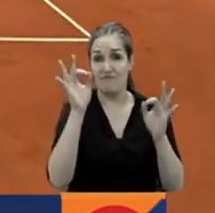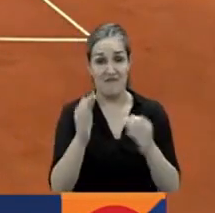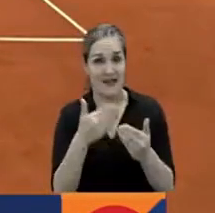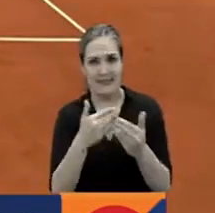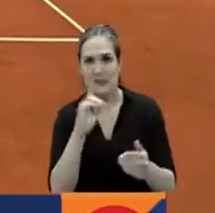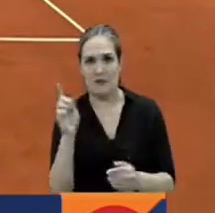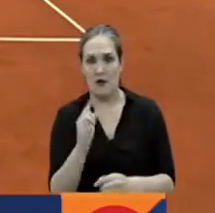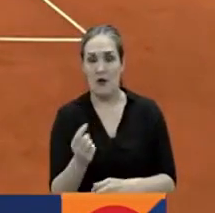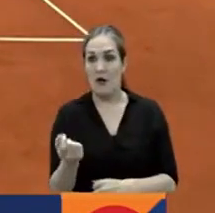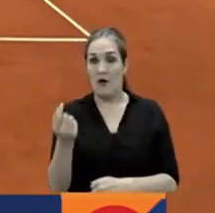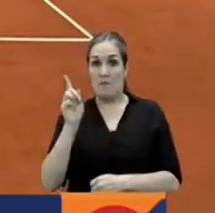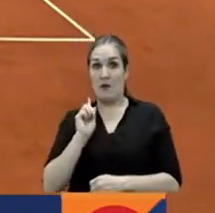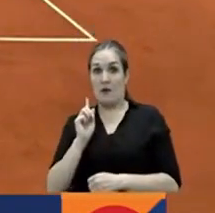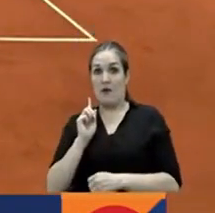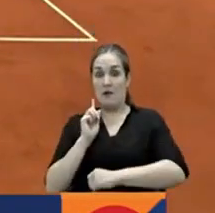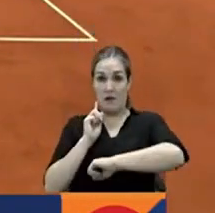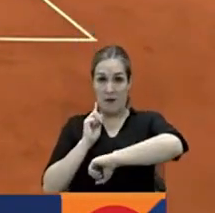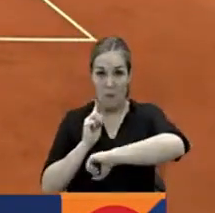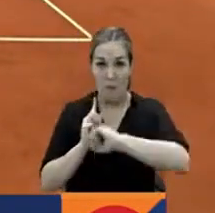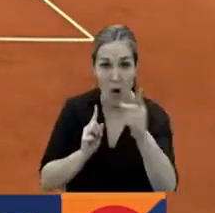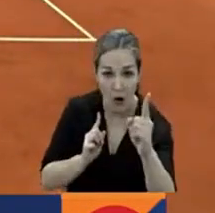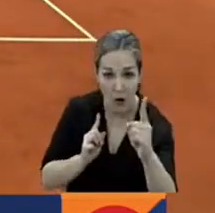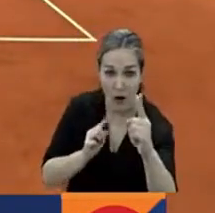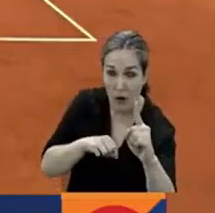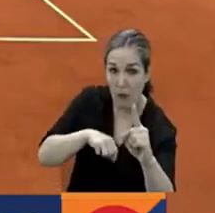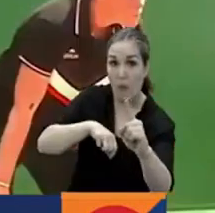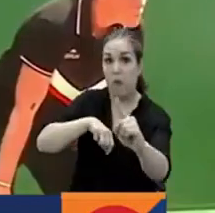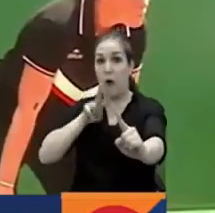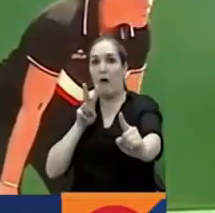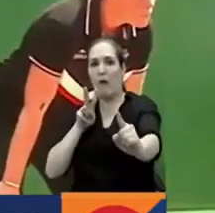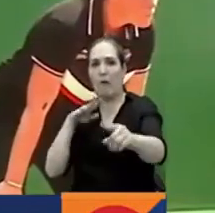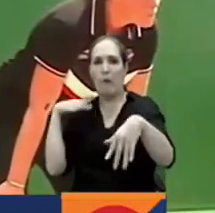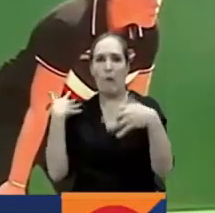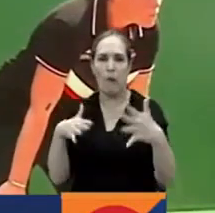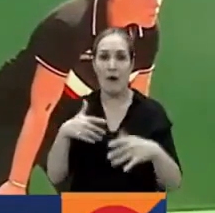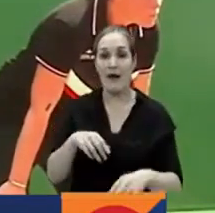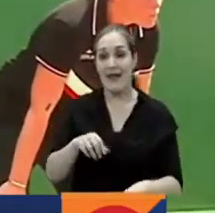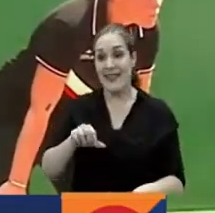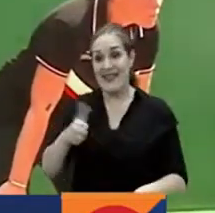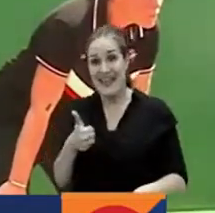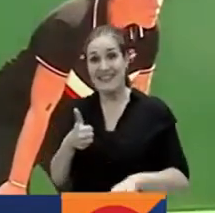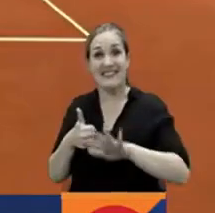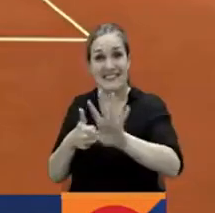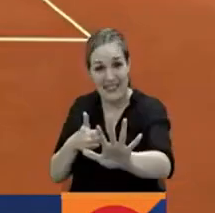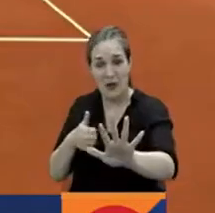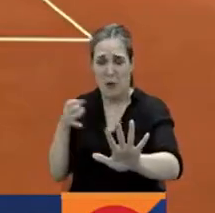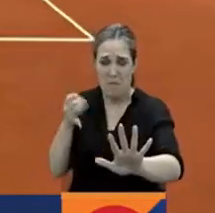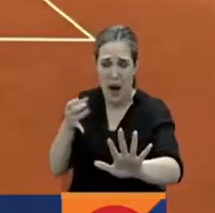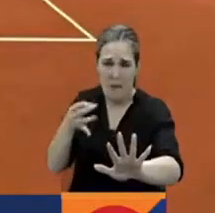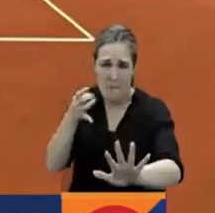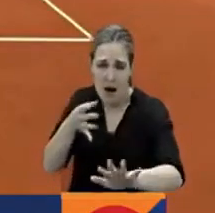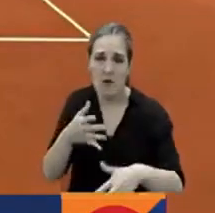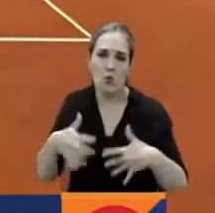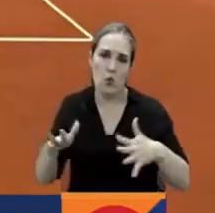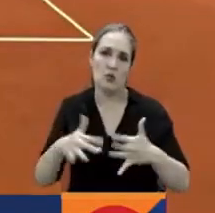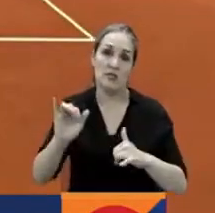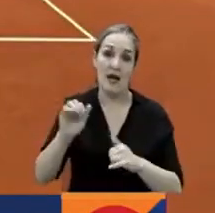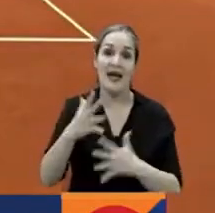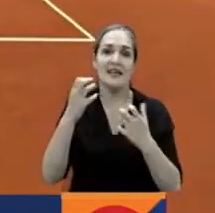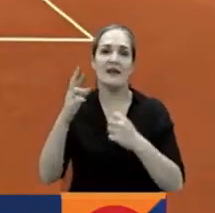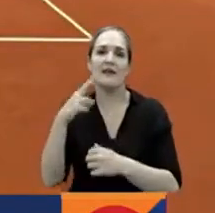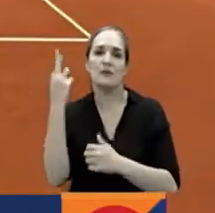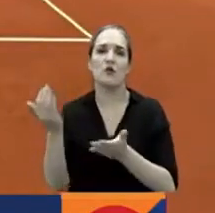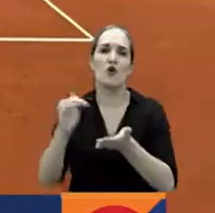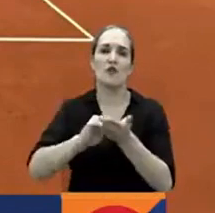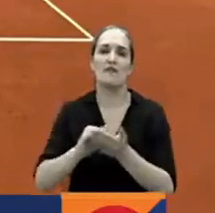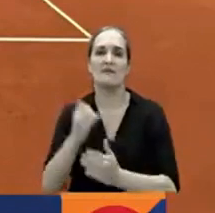ganaron el segundo set y el partido solo se pudo definir en un super tiebreak con marcador 10-5 a favor de los colombianos que buscarán repetir la final que lograron